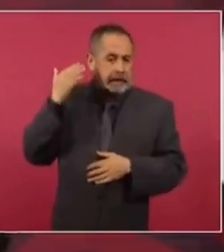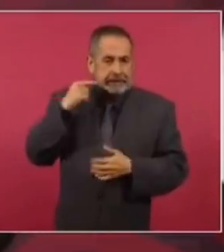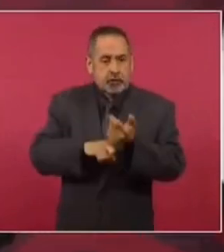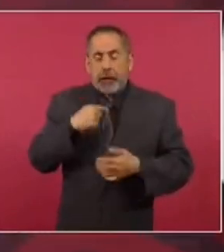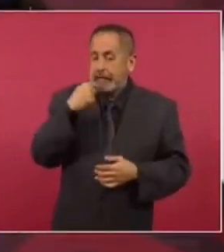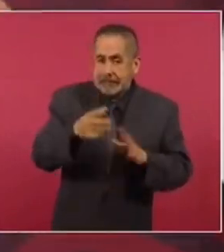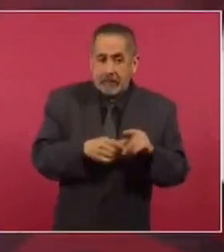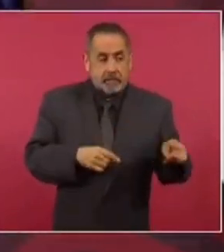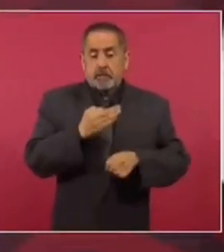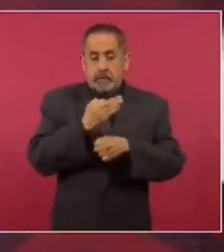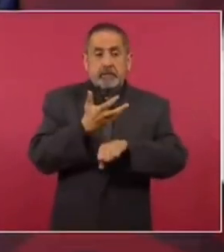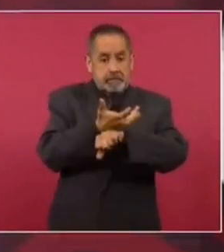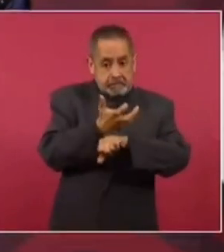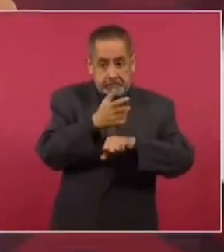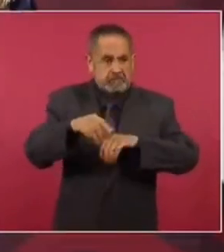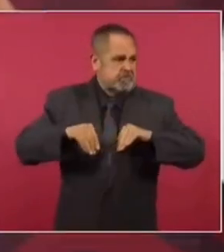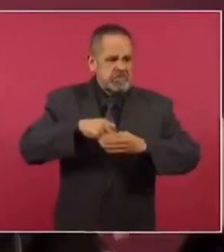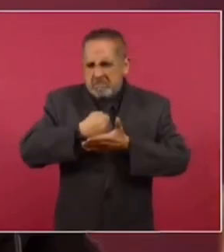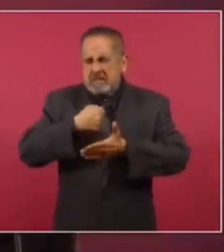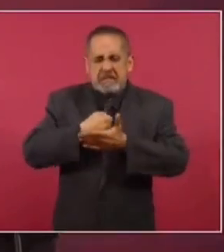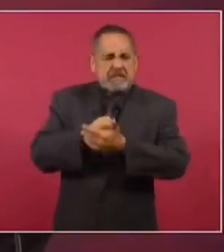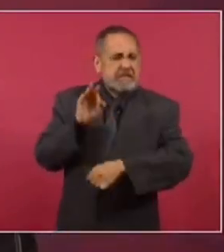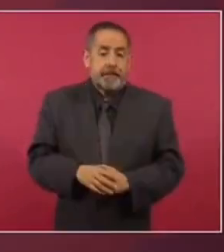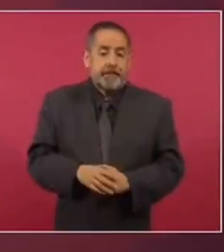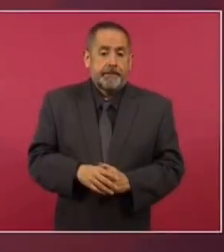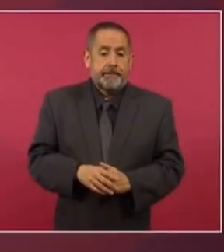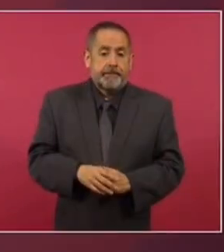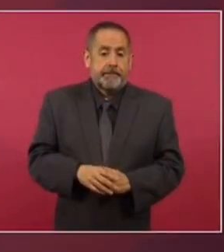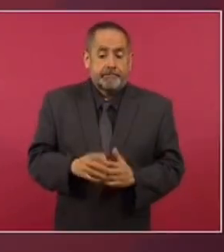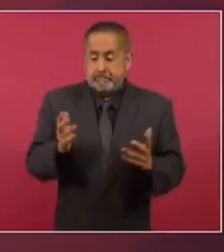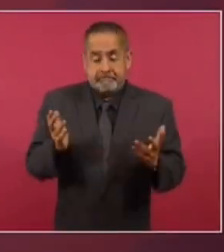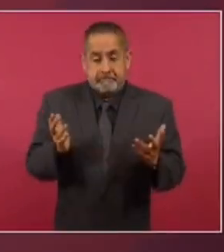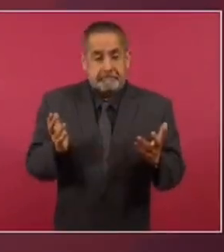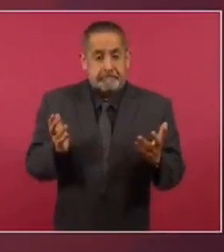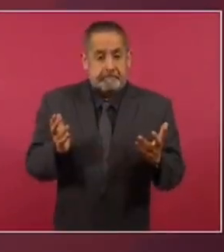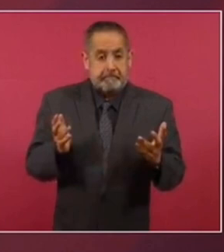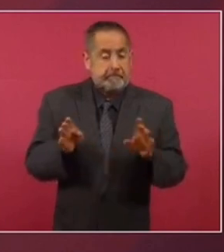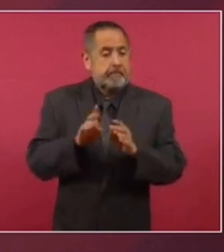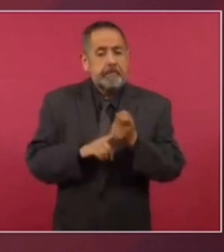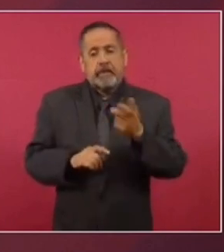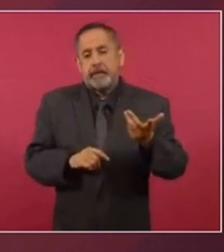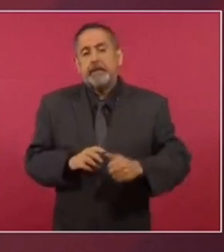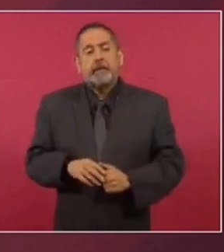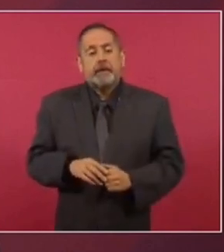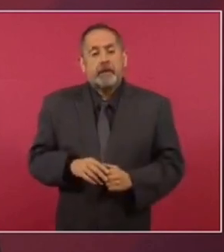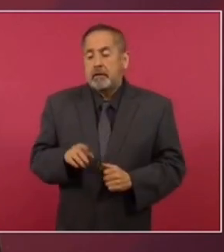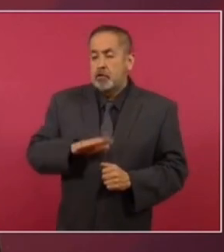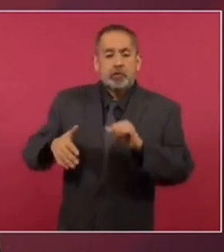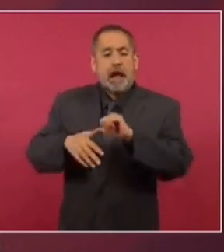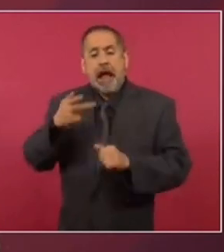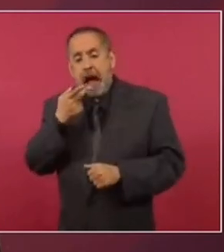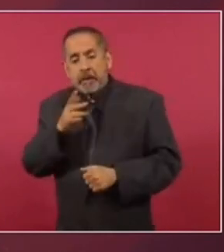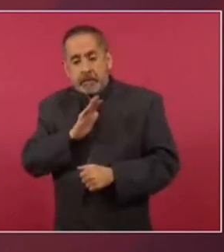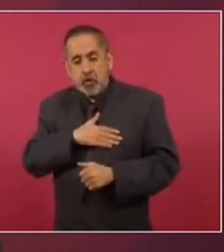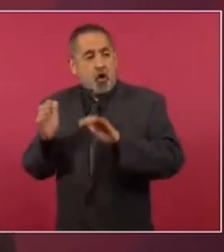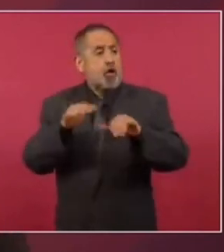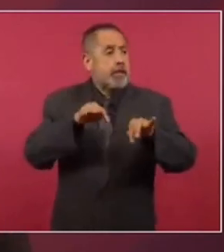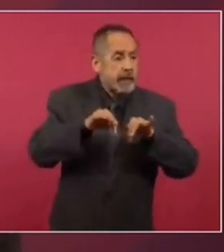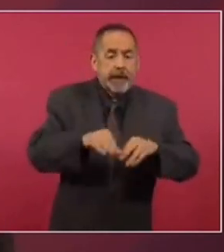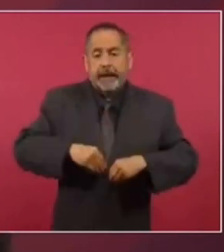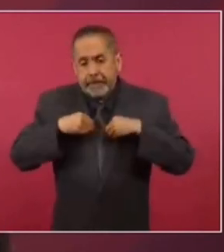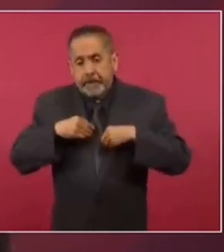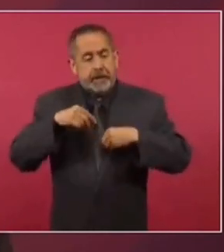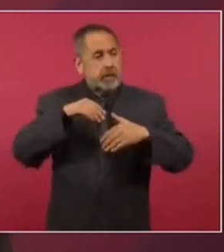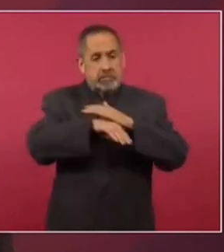expresé, hay un movimiento a favor de los derechos humanos. Entonces, a los hispanos que trabajan, que viven